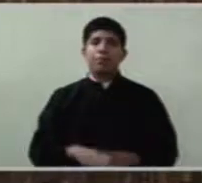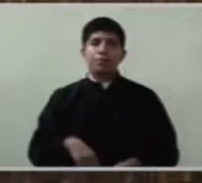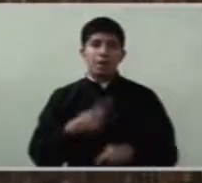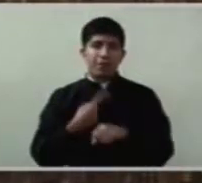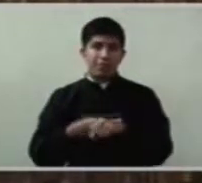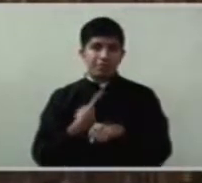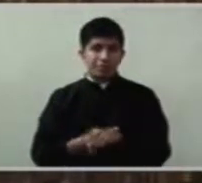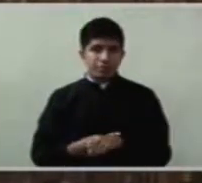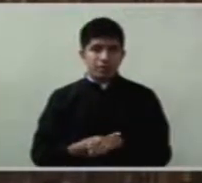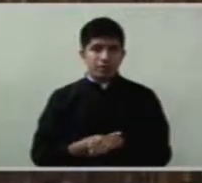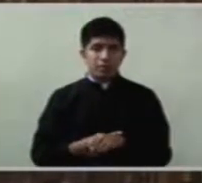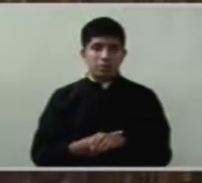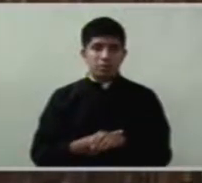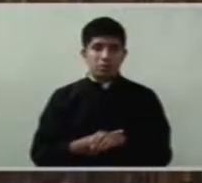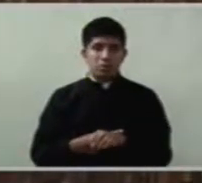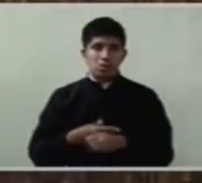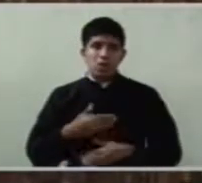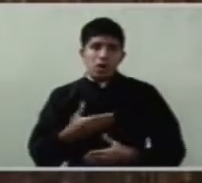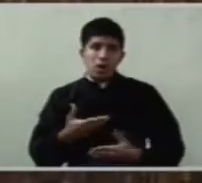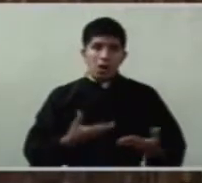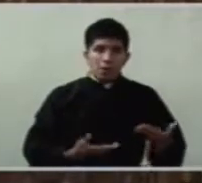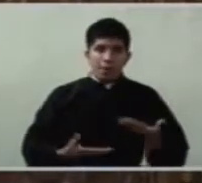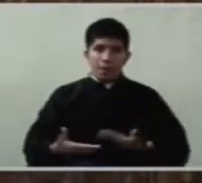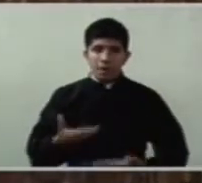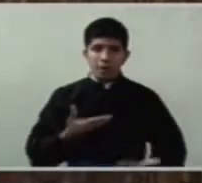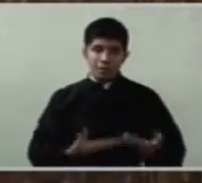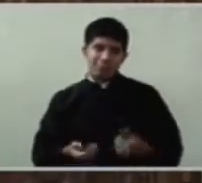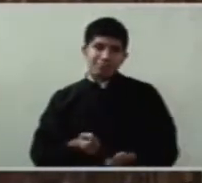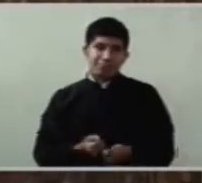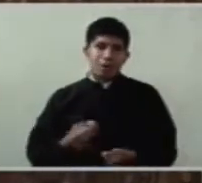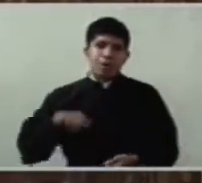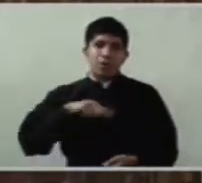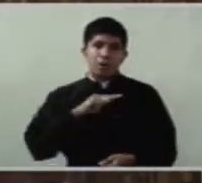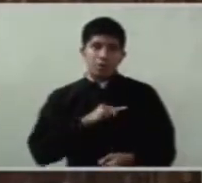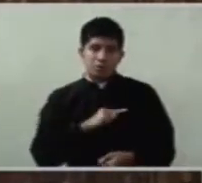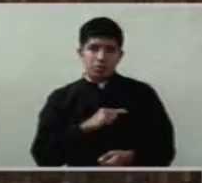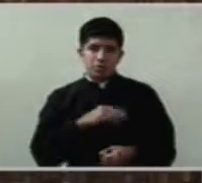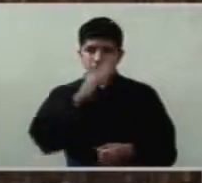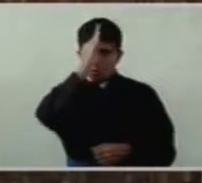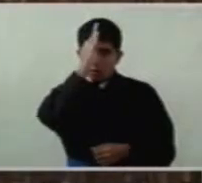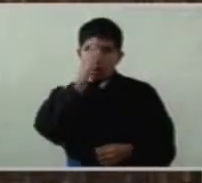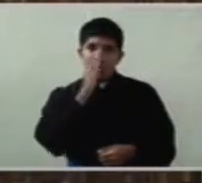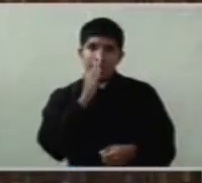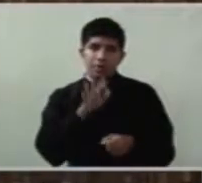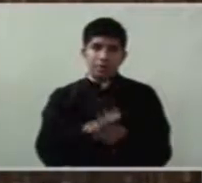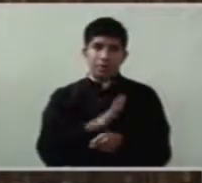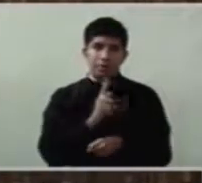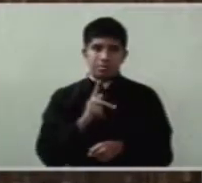comparten con nosotros la Misa por Televisión.